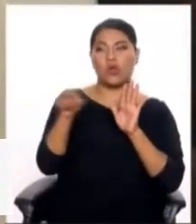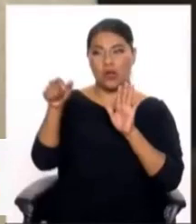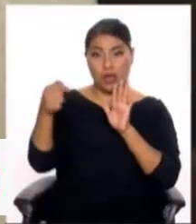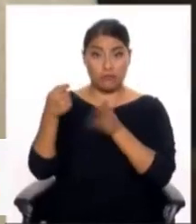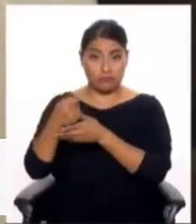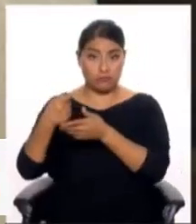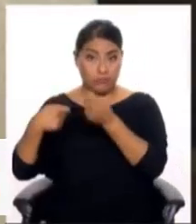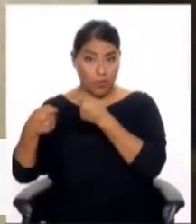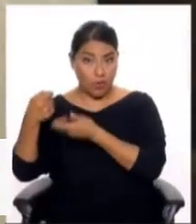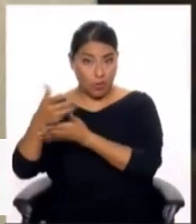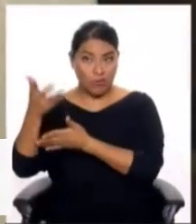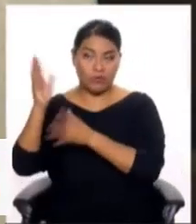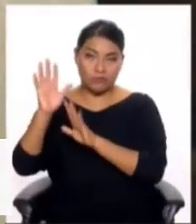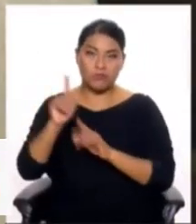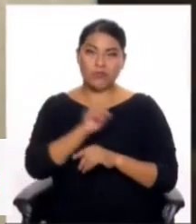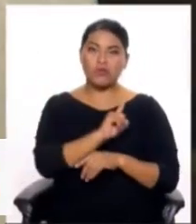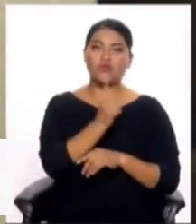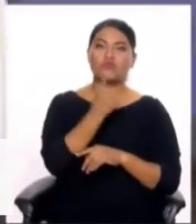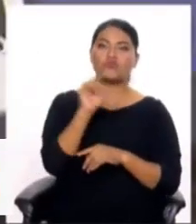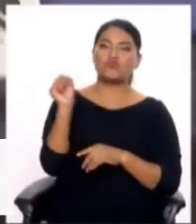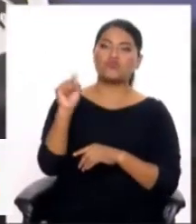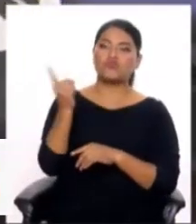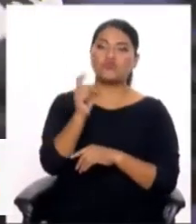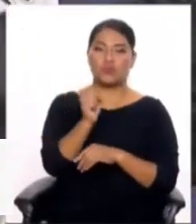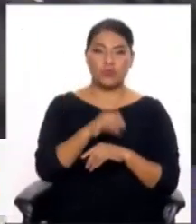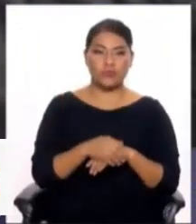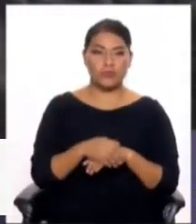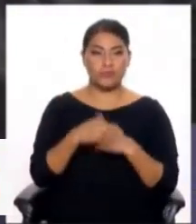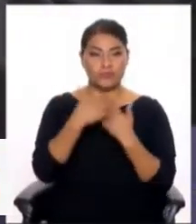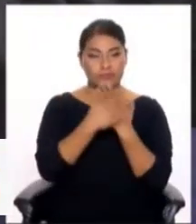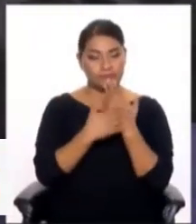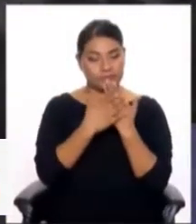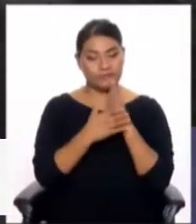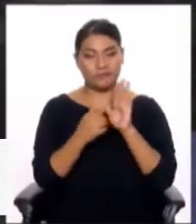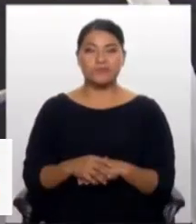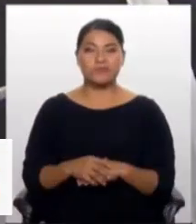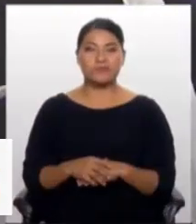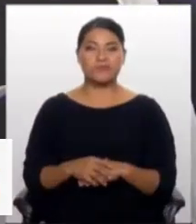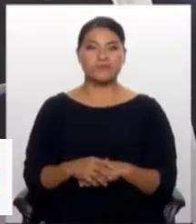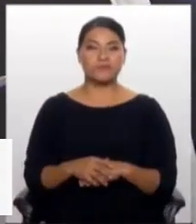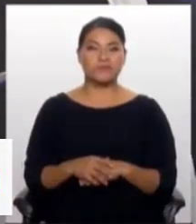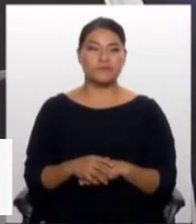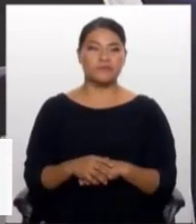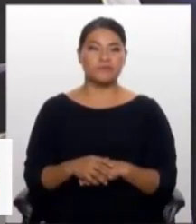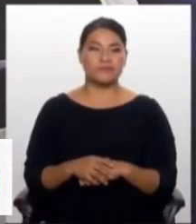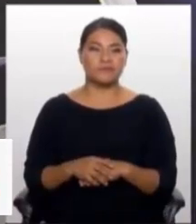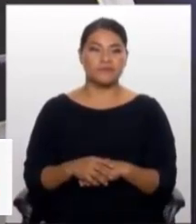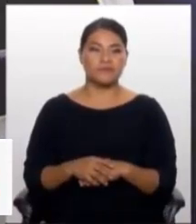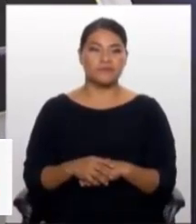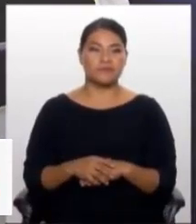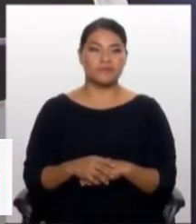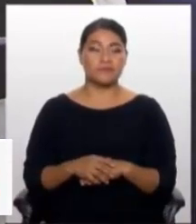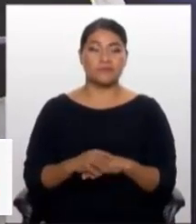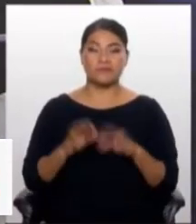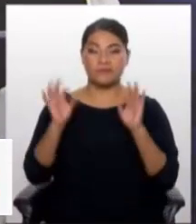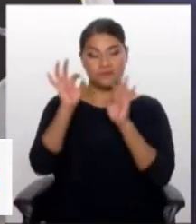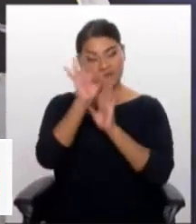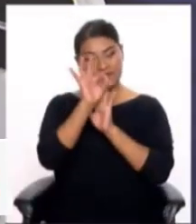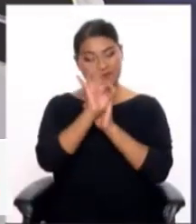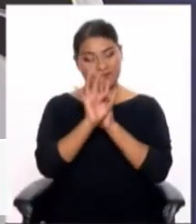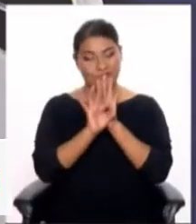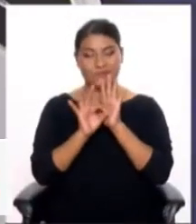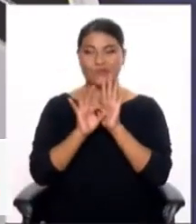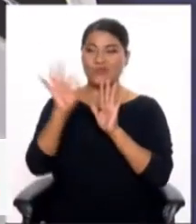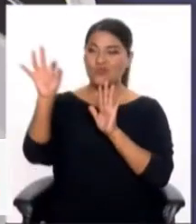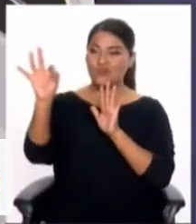alusiva a los 150 años de relaciones diplomáticas. Es un objeto de colección.